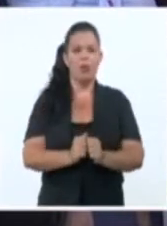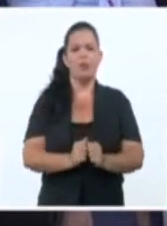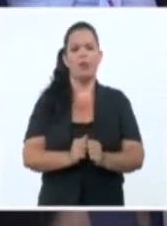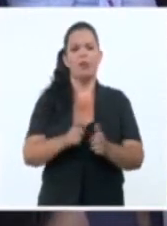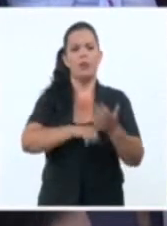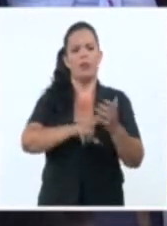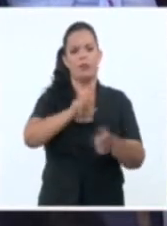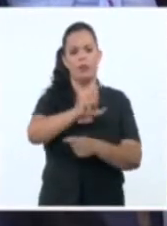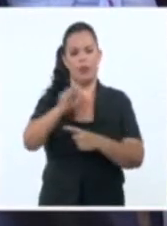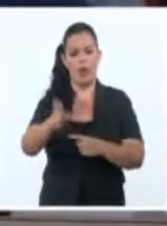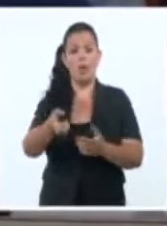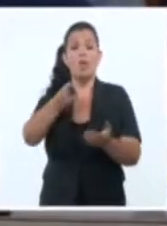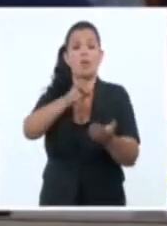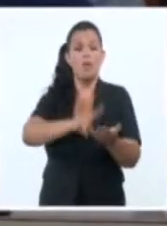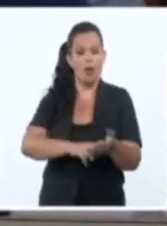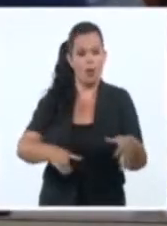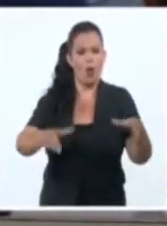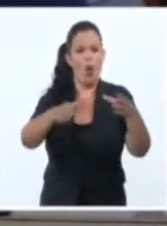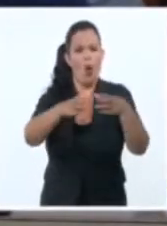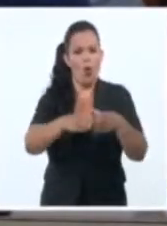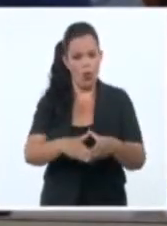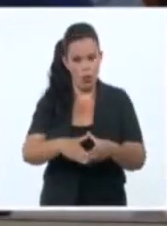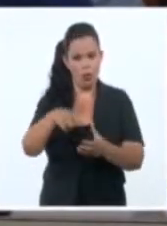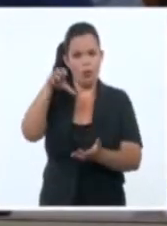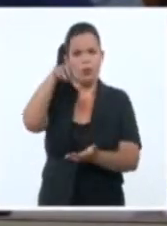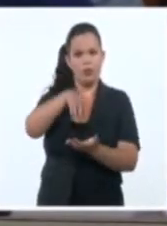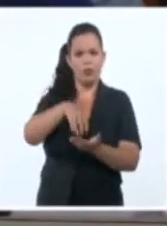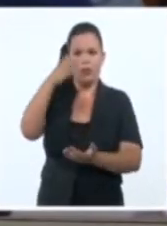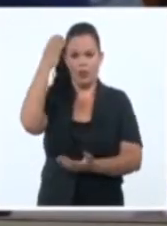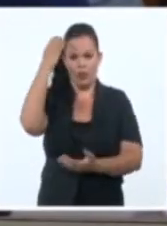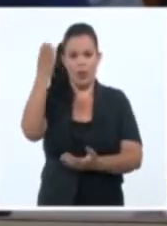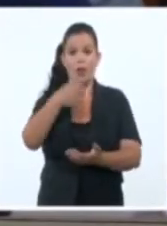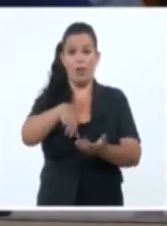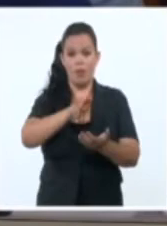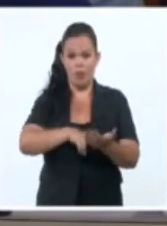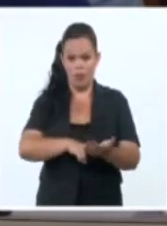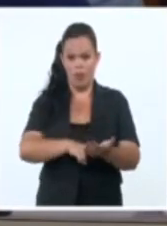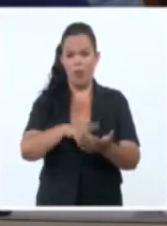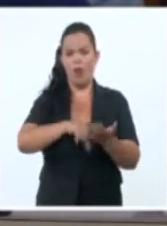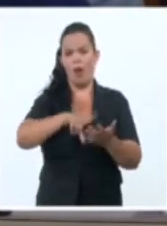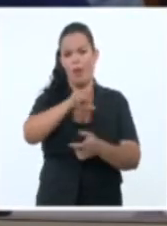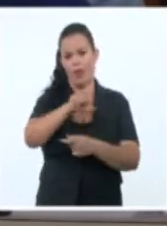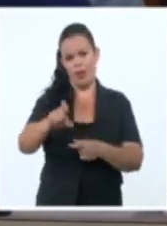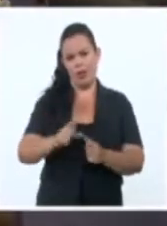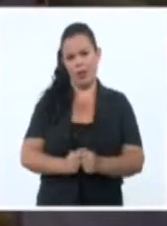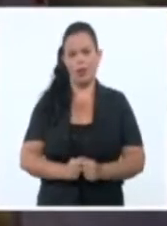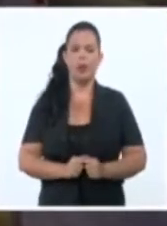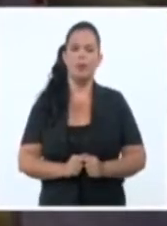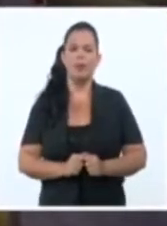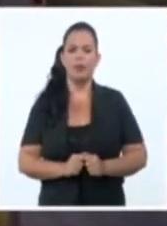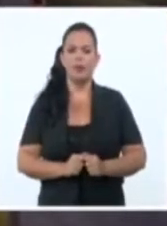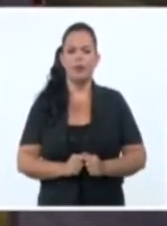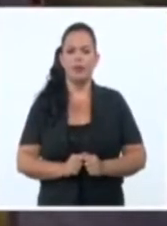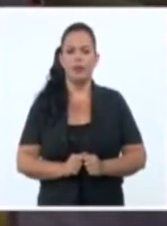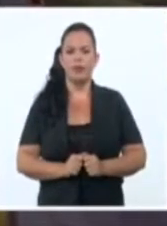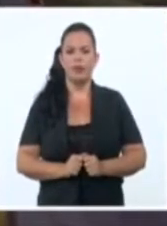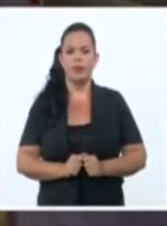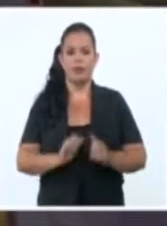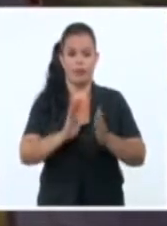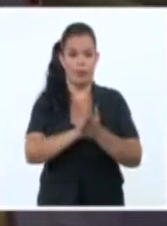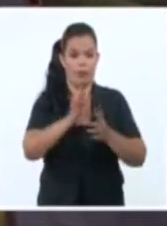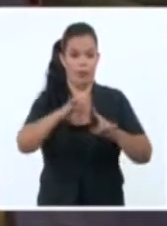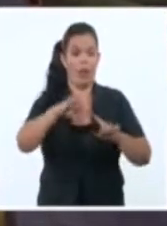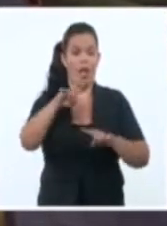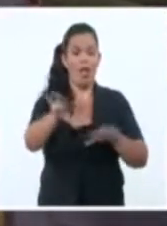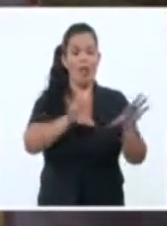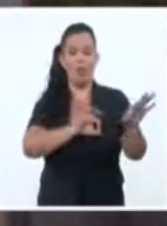y el miembro del Comité Central y primer secretario del Partido Comunista de Cuba en Matanzas, Libán Izquierdo Alonso, se eligieron los nuevos